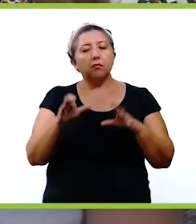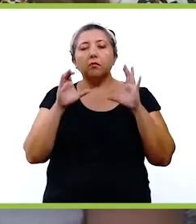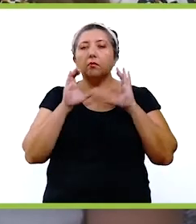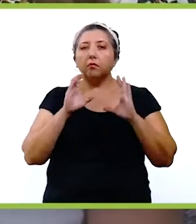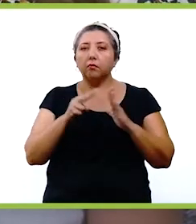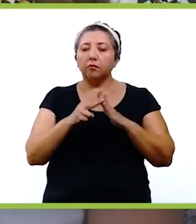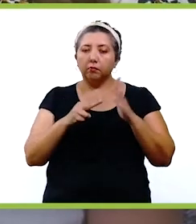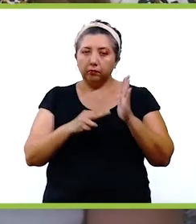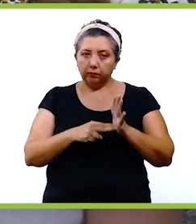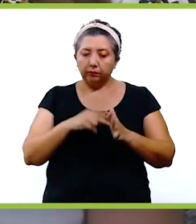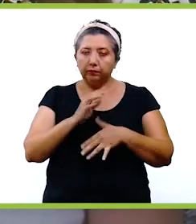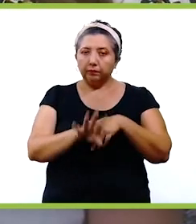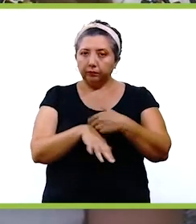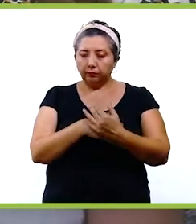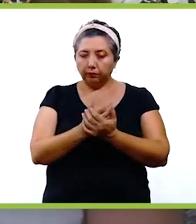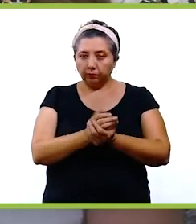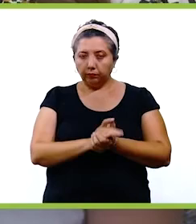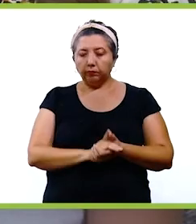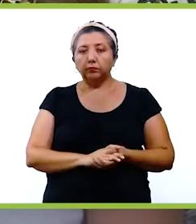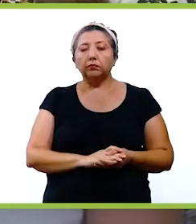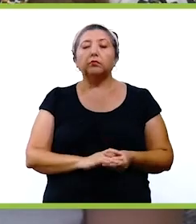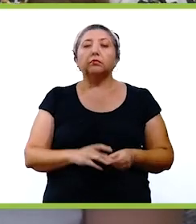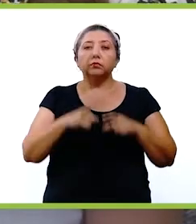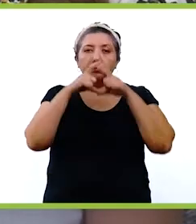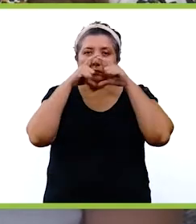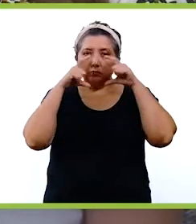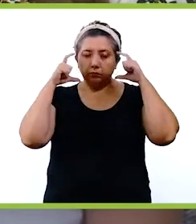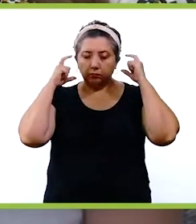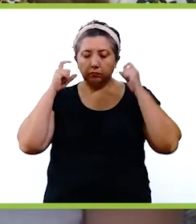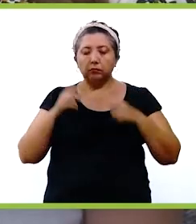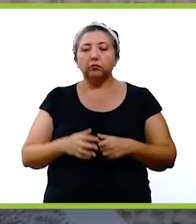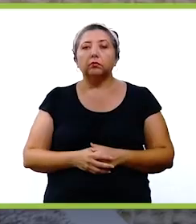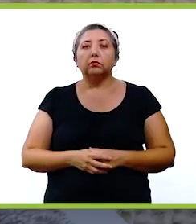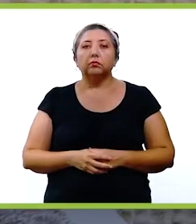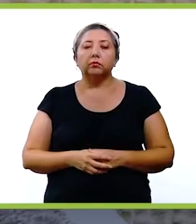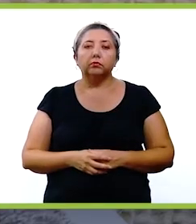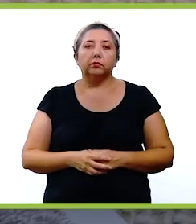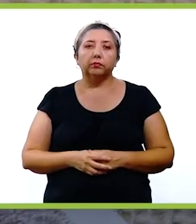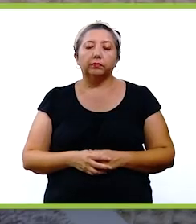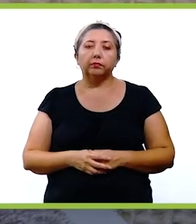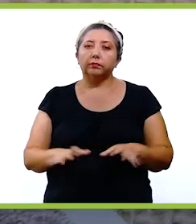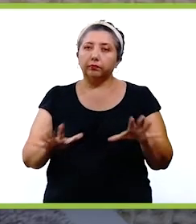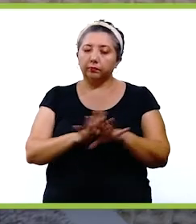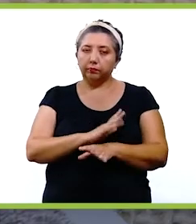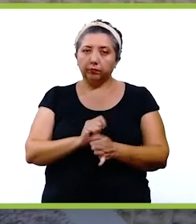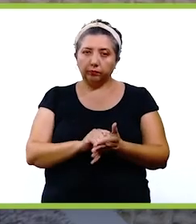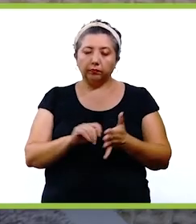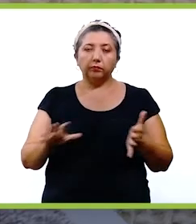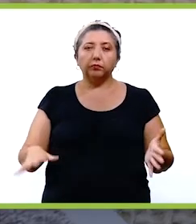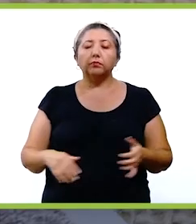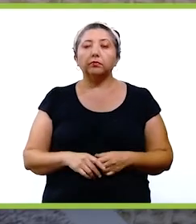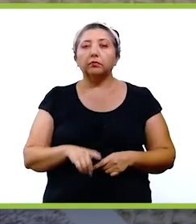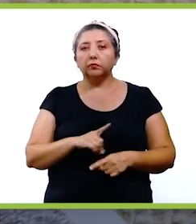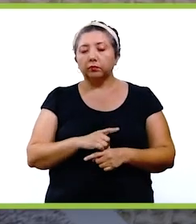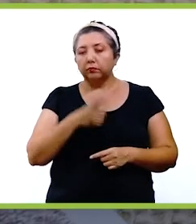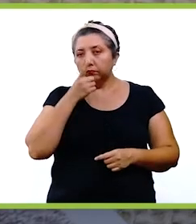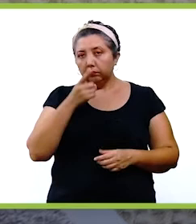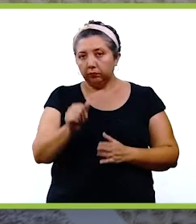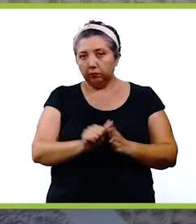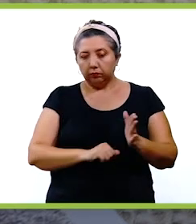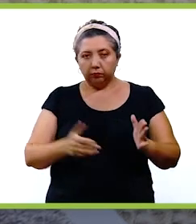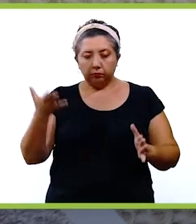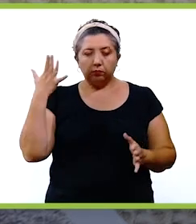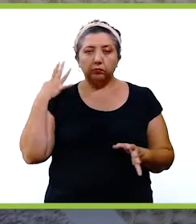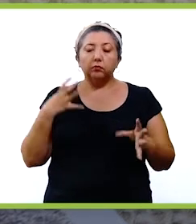las medidas de higiene, lavado de manos, el uso de cubrebocas y la sana distancia. Cambiando de tema, gobernador, desde hace varios